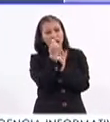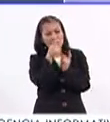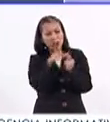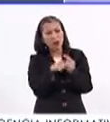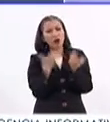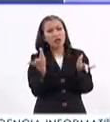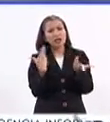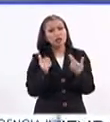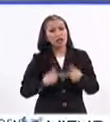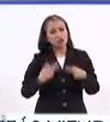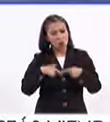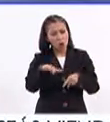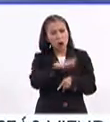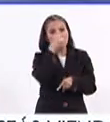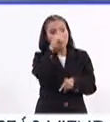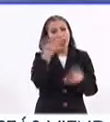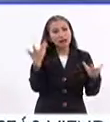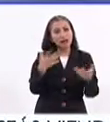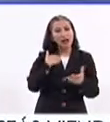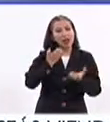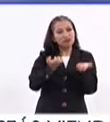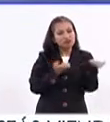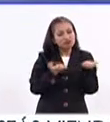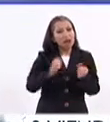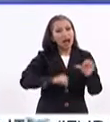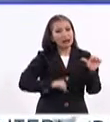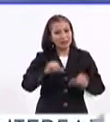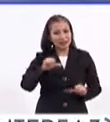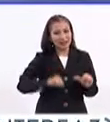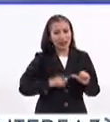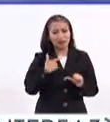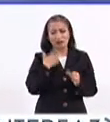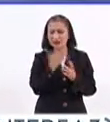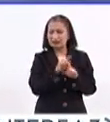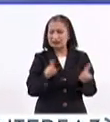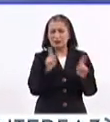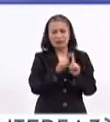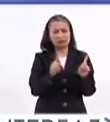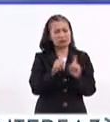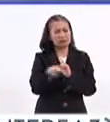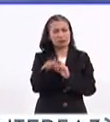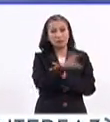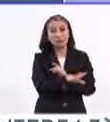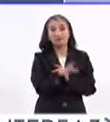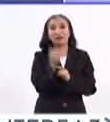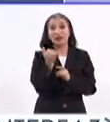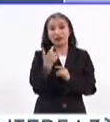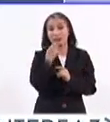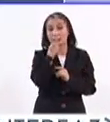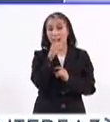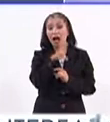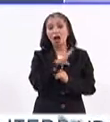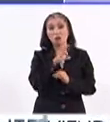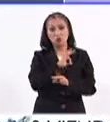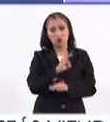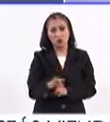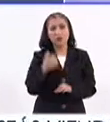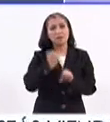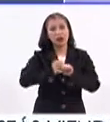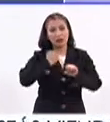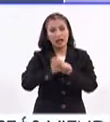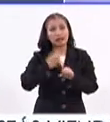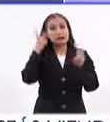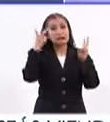y de recursos humanos para llevar a cabo estas actividades. Son disciplinas tan amplias, tan versátiles, y que, insisto, sí existe la posibilidad de